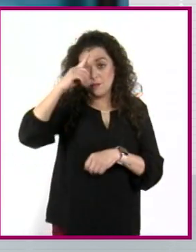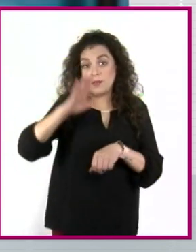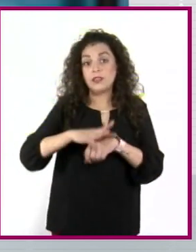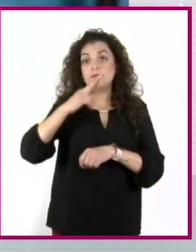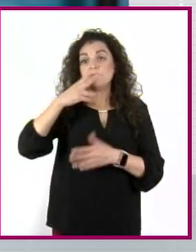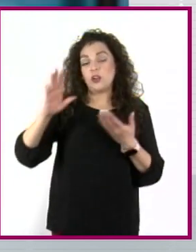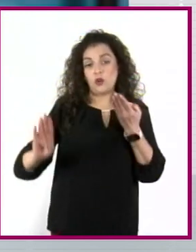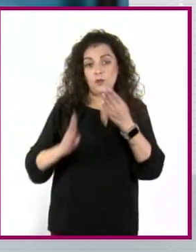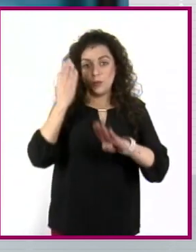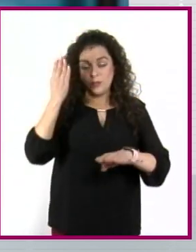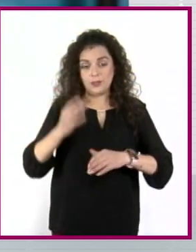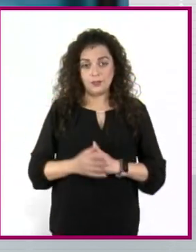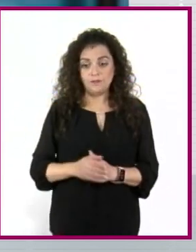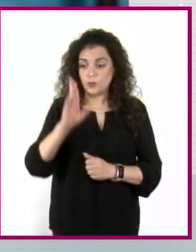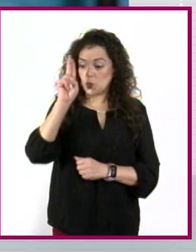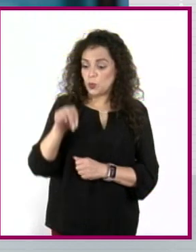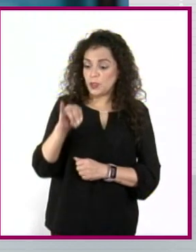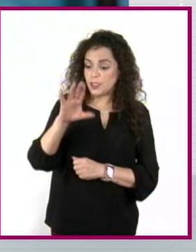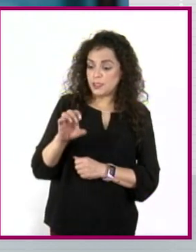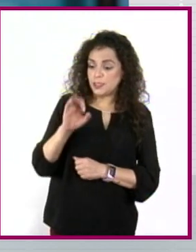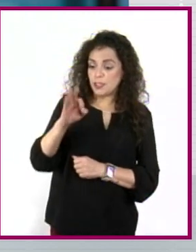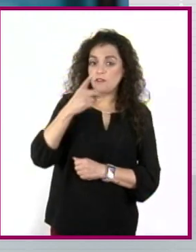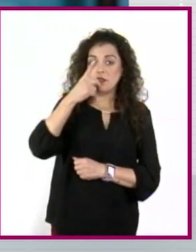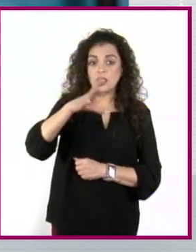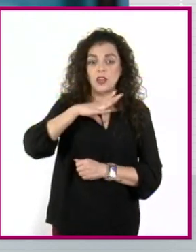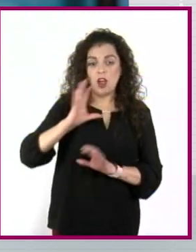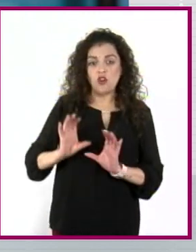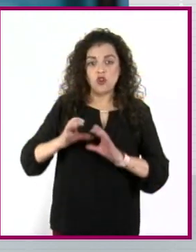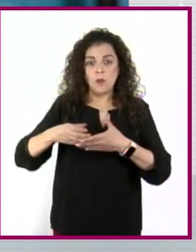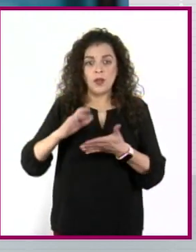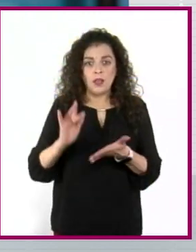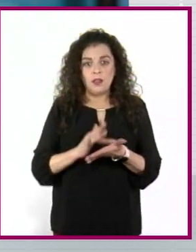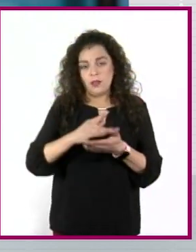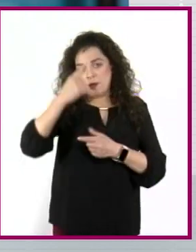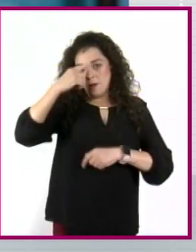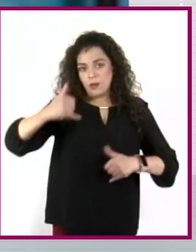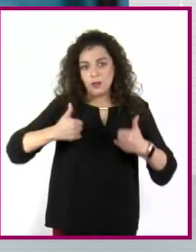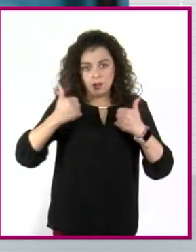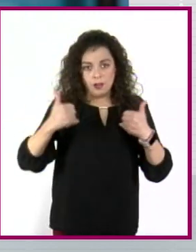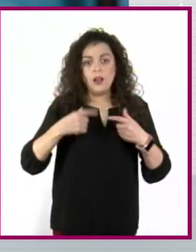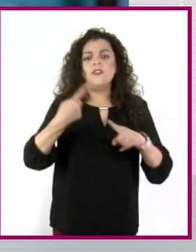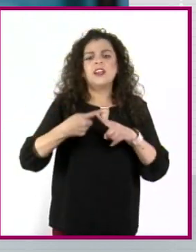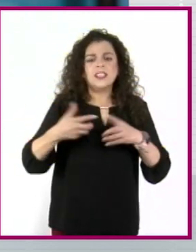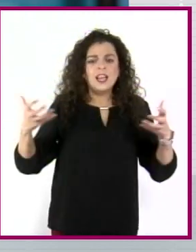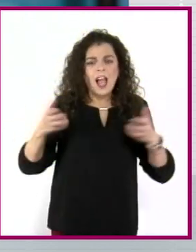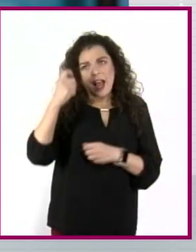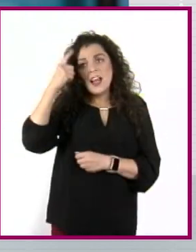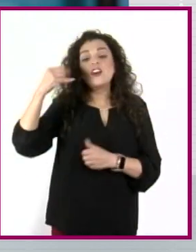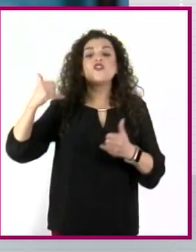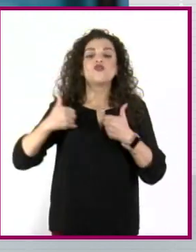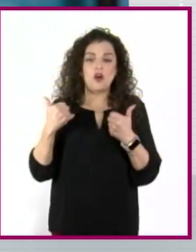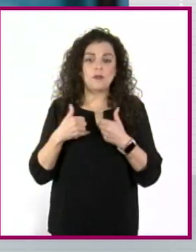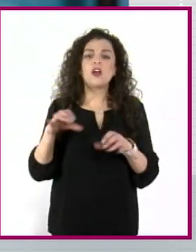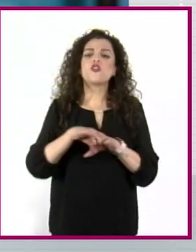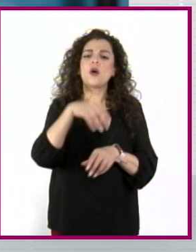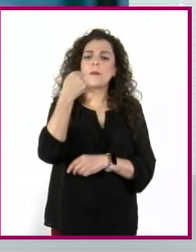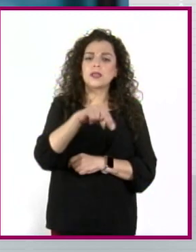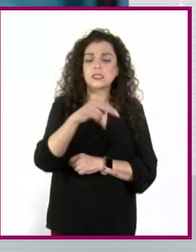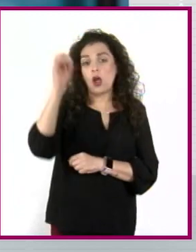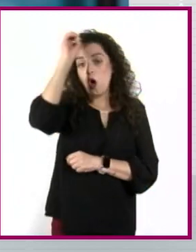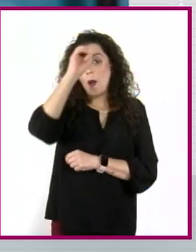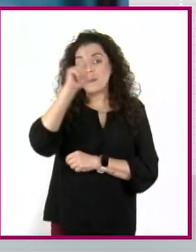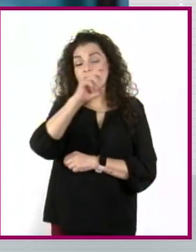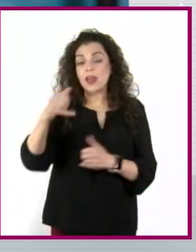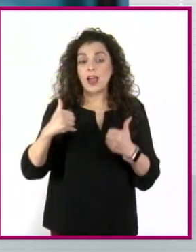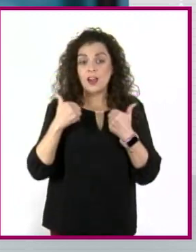Nos informan que la UNICEF tiene una comunidad digital para jóvenes y está hecha por jóvenes que se llama La Juventud Opina, en la que